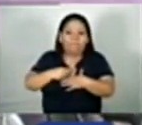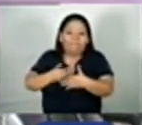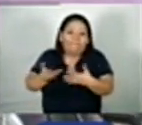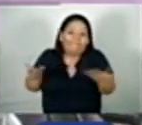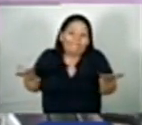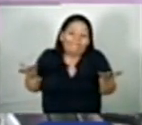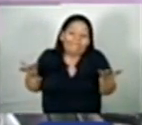Lamentablemente se nos